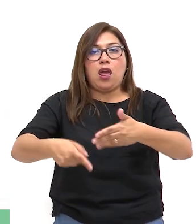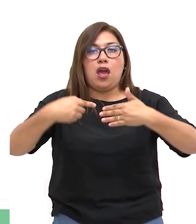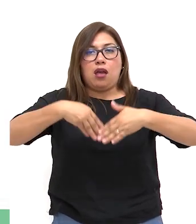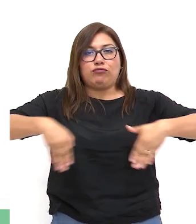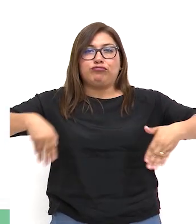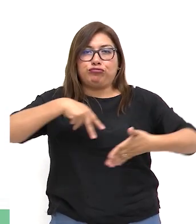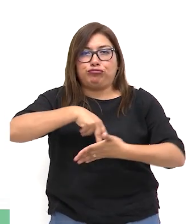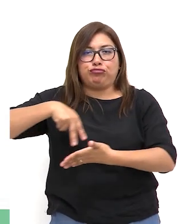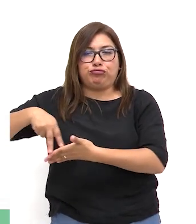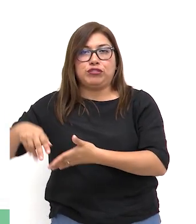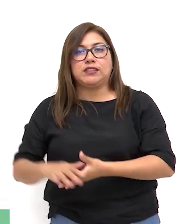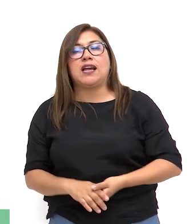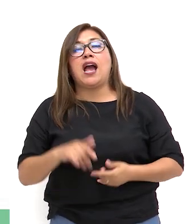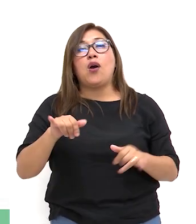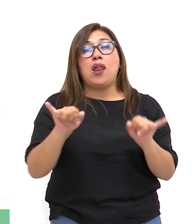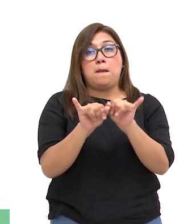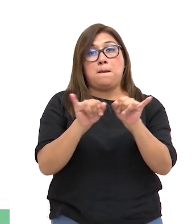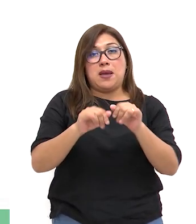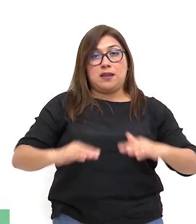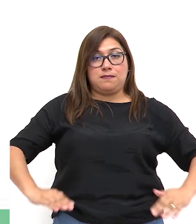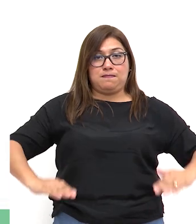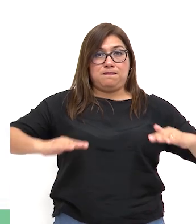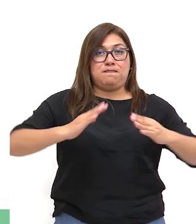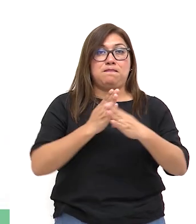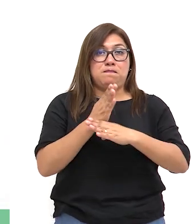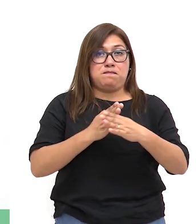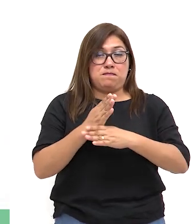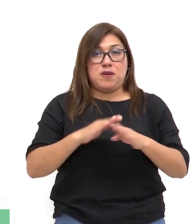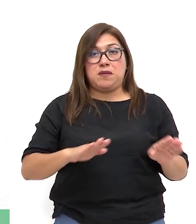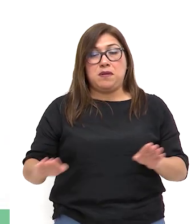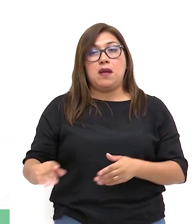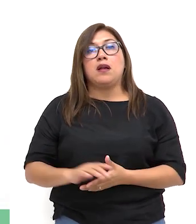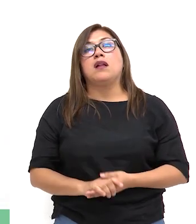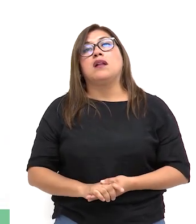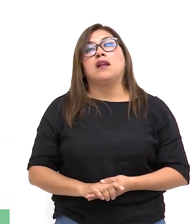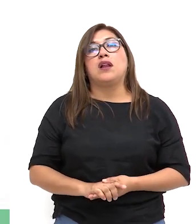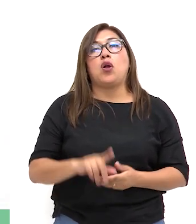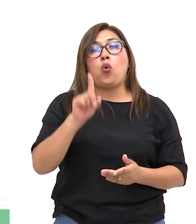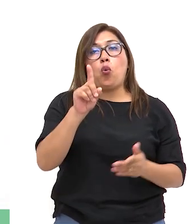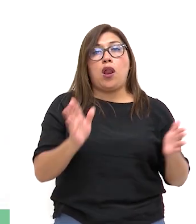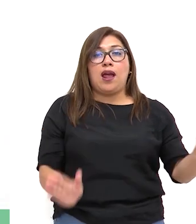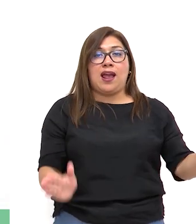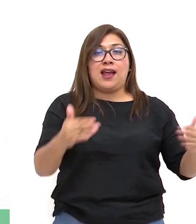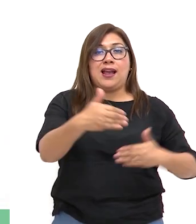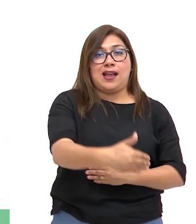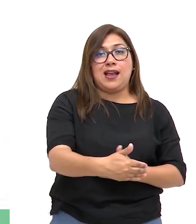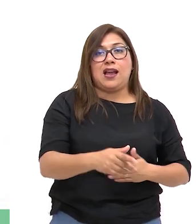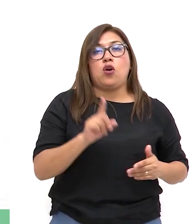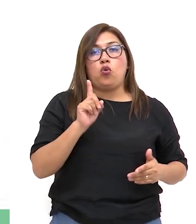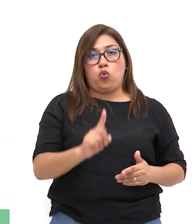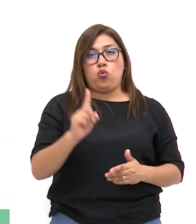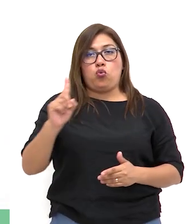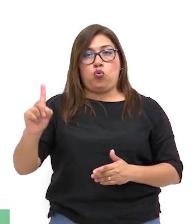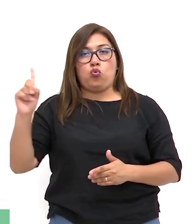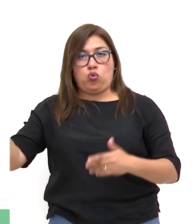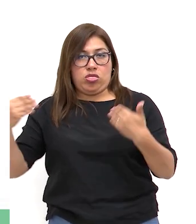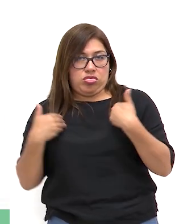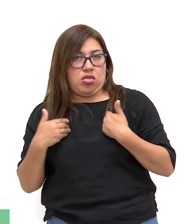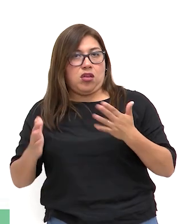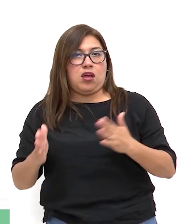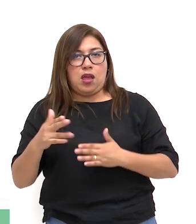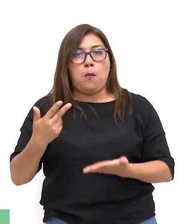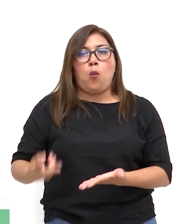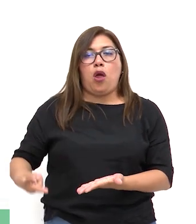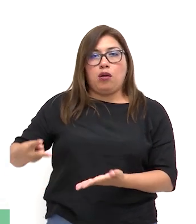Ya que la cerca de madera es de un tamaño promedio, cada una ha recibido una caja para que puedan pararse encima de